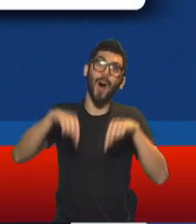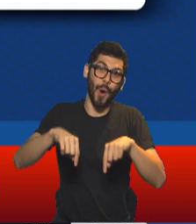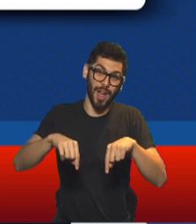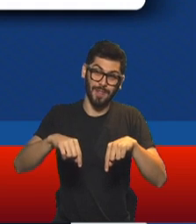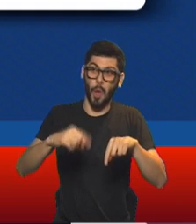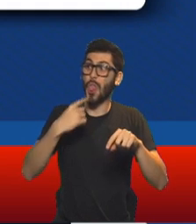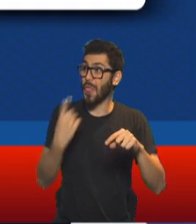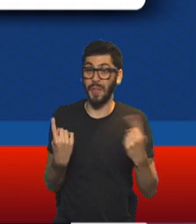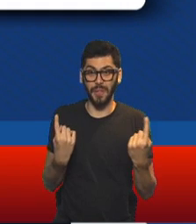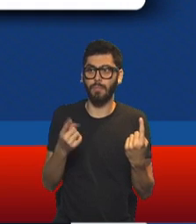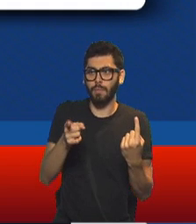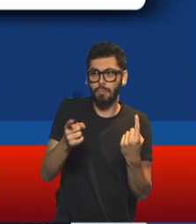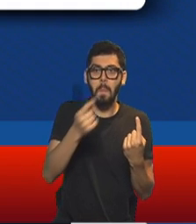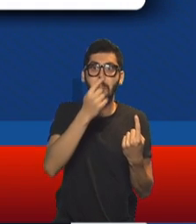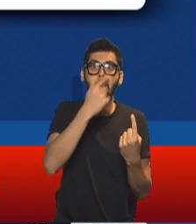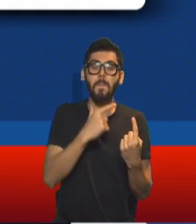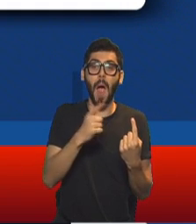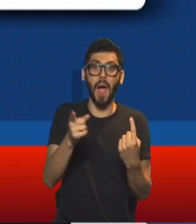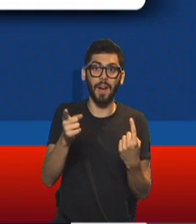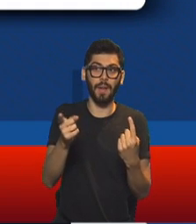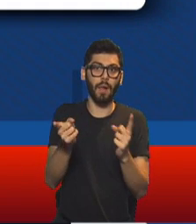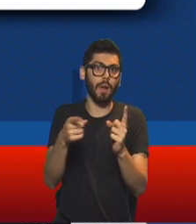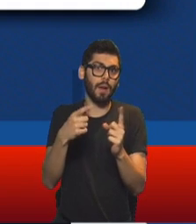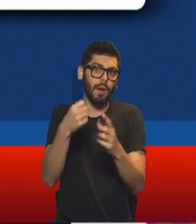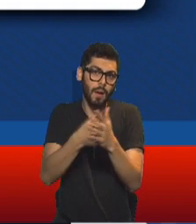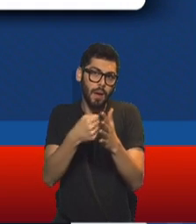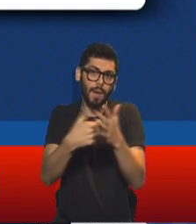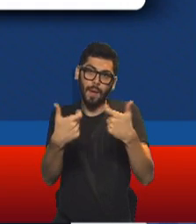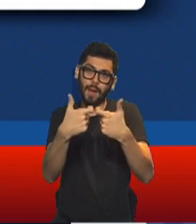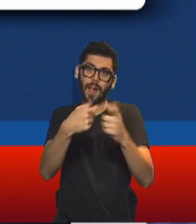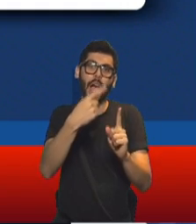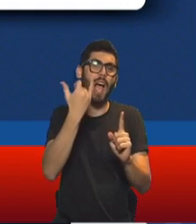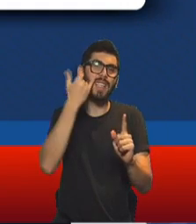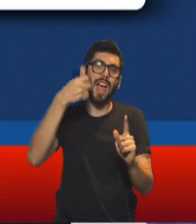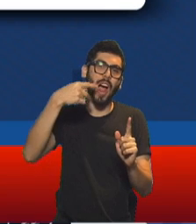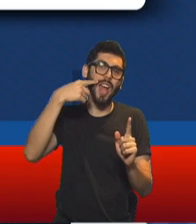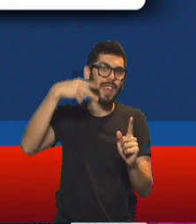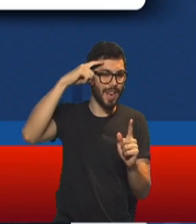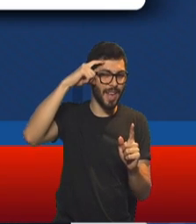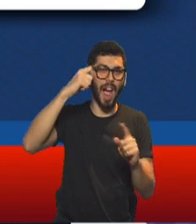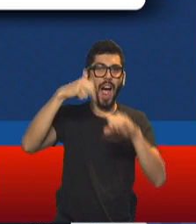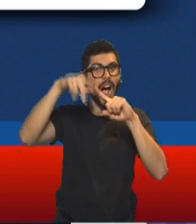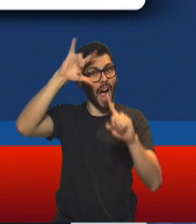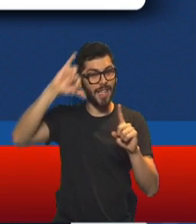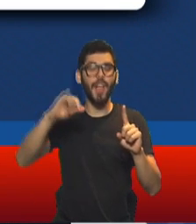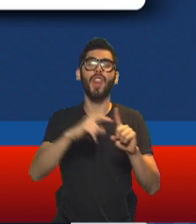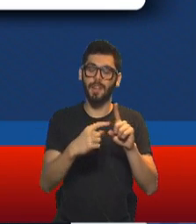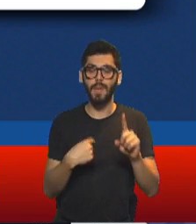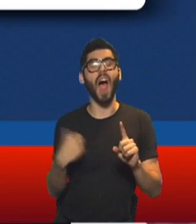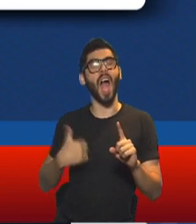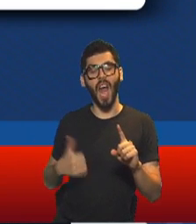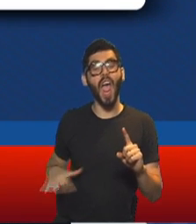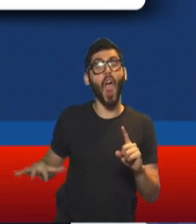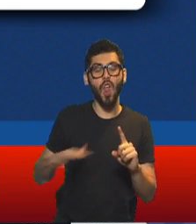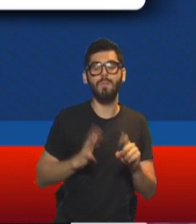Mauricio Macri intentó tener con Yanine Áñez. Ahí vemos, como dice, ratificamos nuestros lazos de mandá con el pueblo argentino y reconocemos la